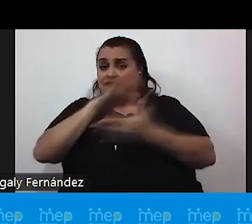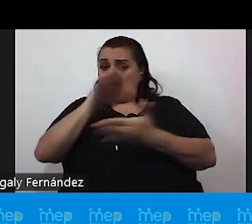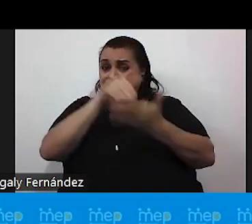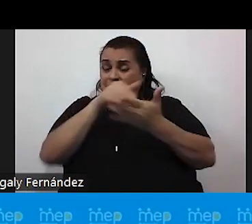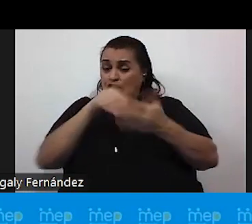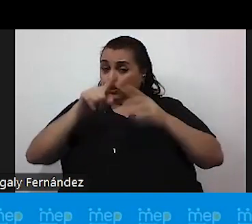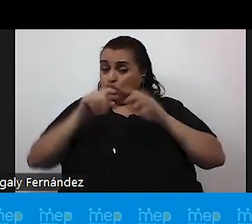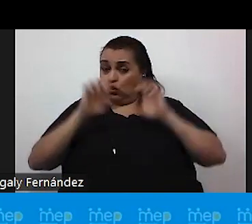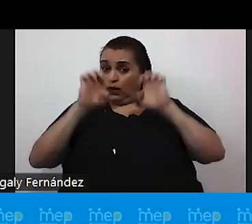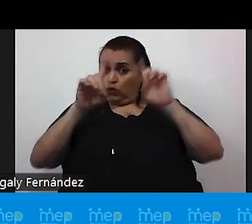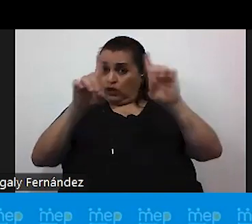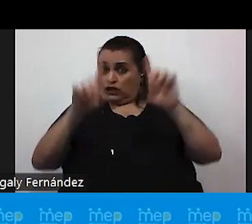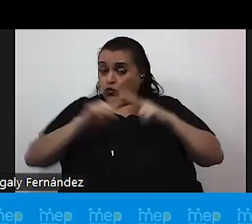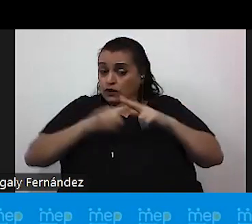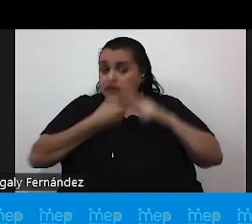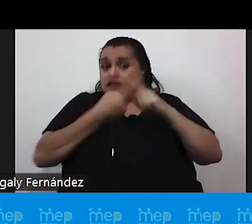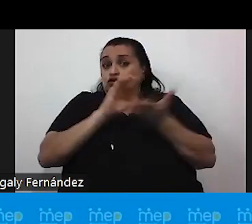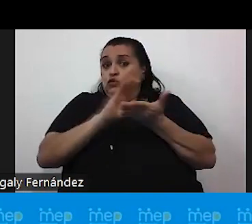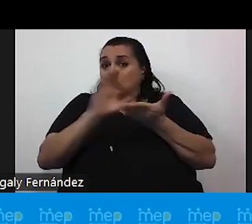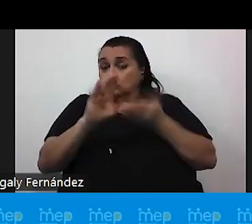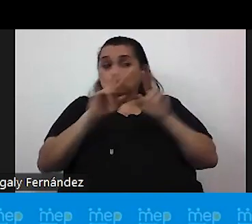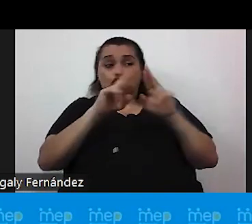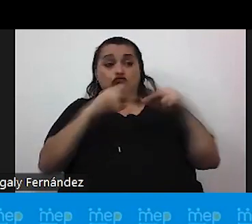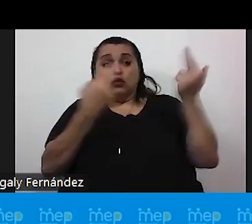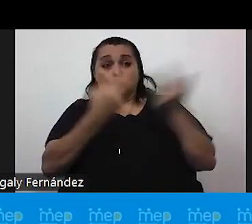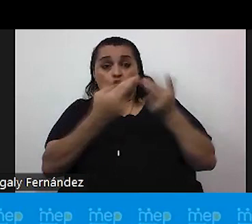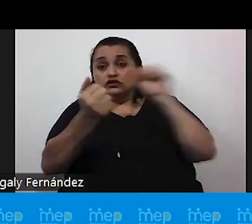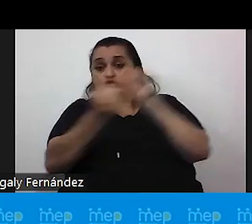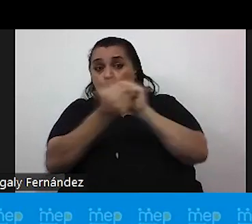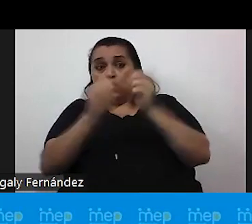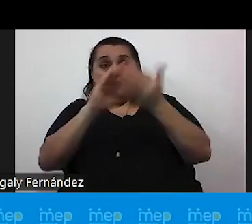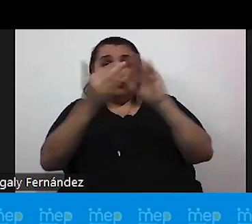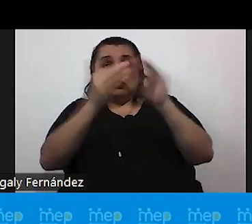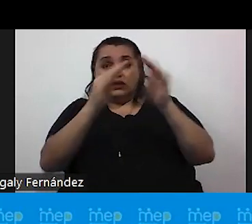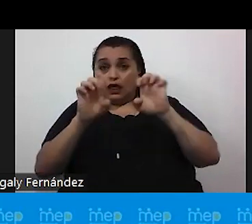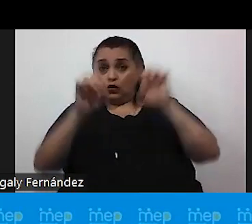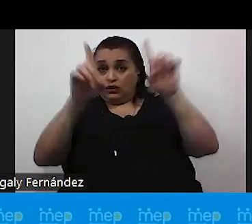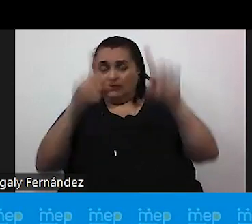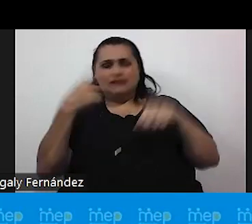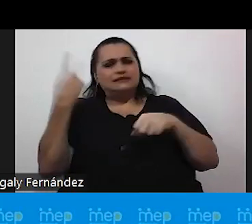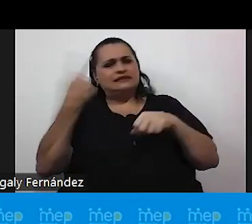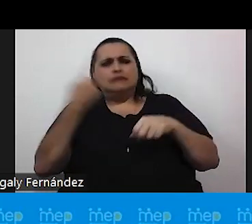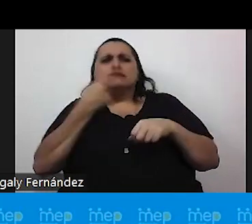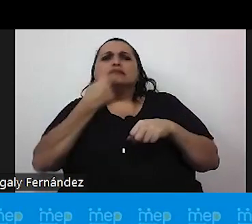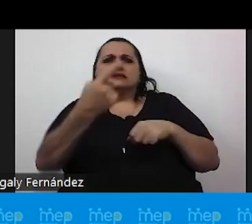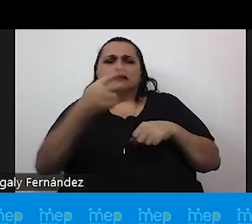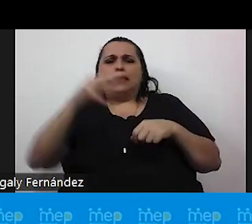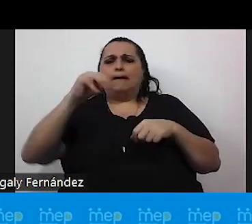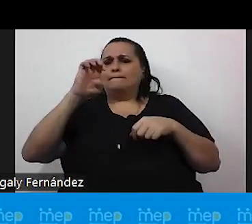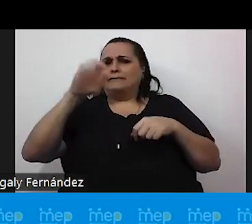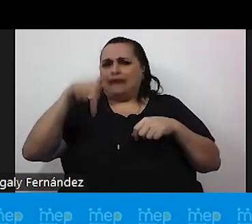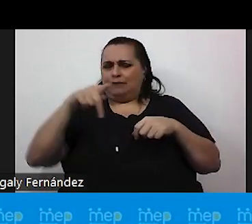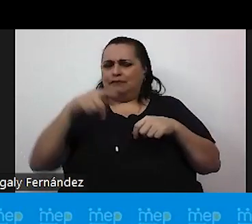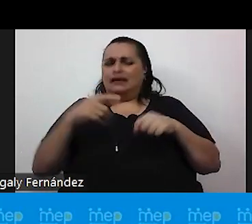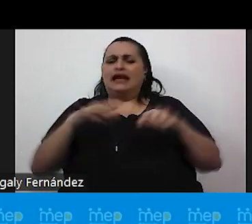el inicio del curso lectivo en las reuniones que tienen ustedes con la comunidad educativa puedan siempre decir que el MEP es un espacio libre de